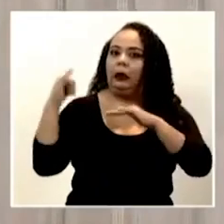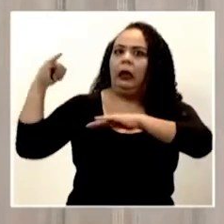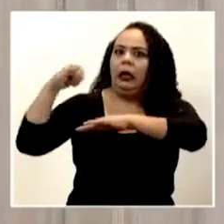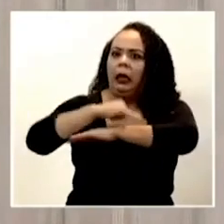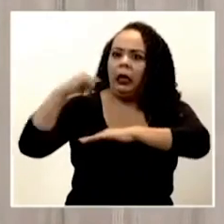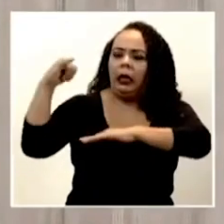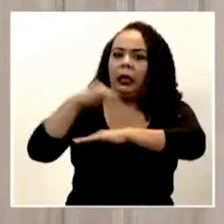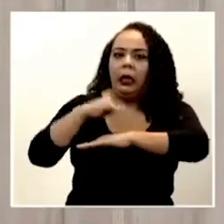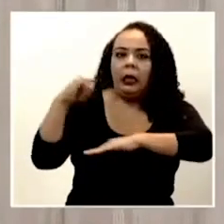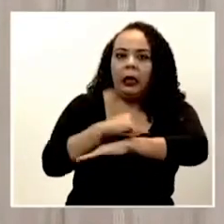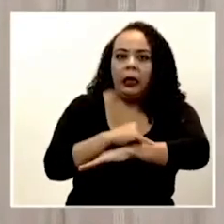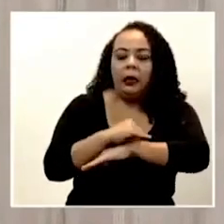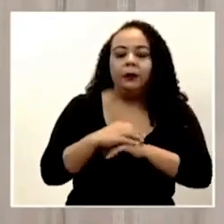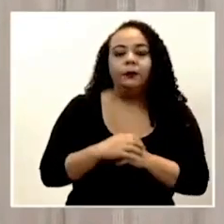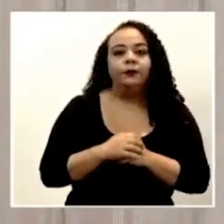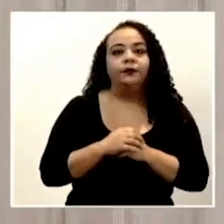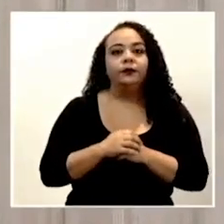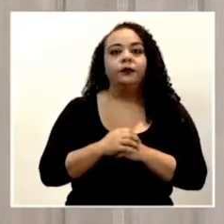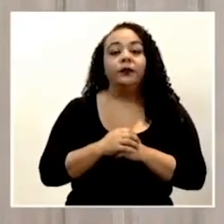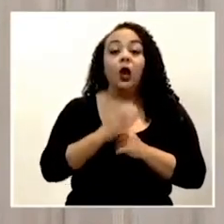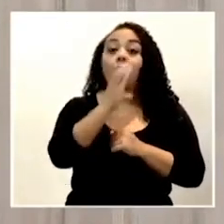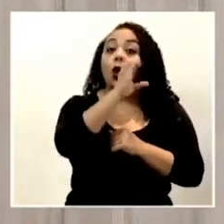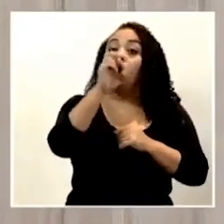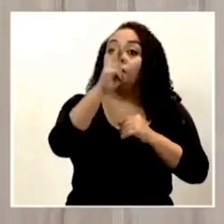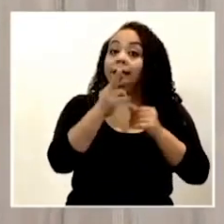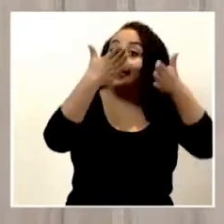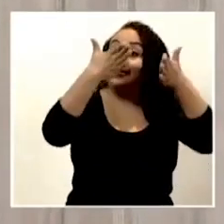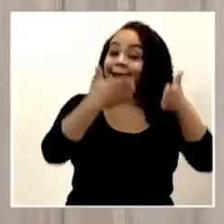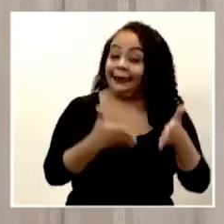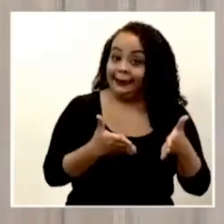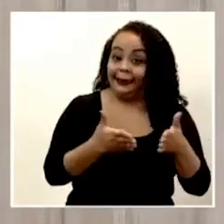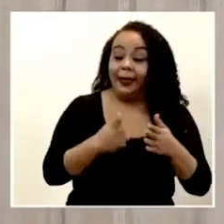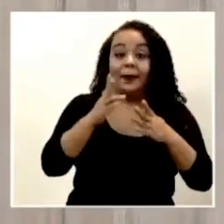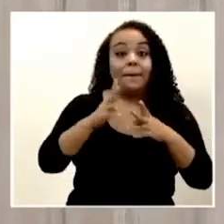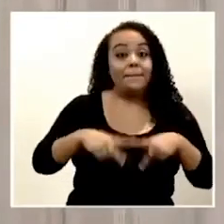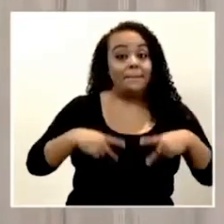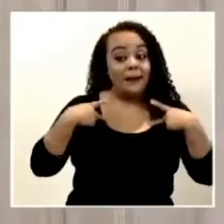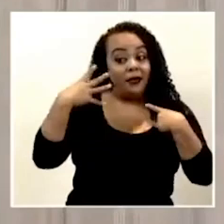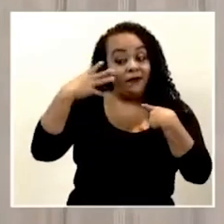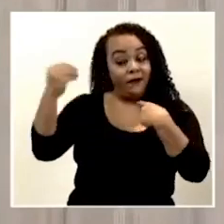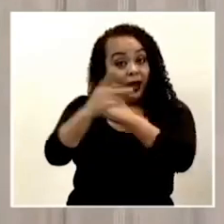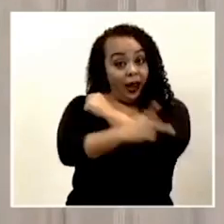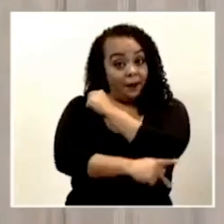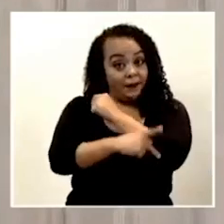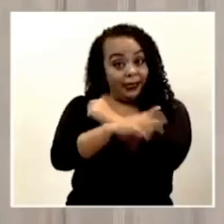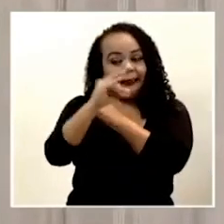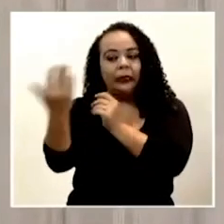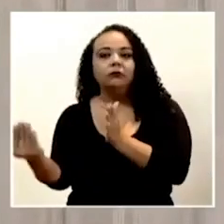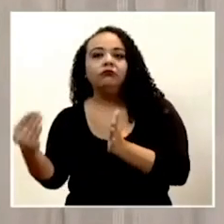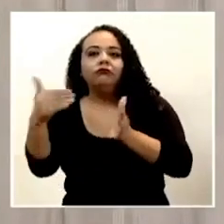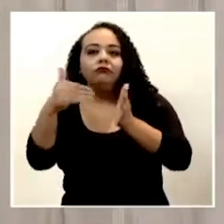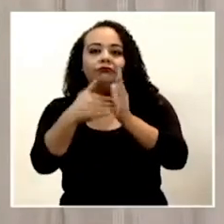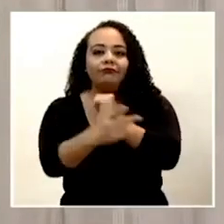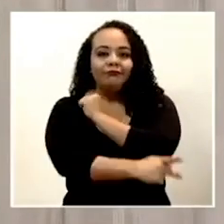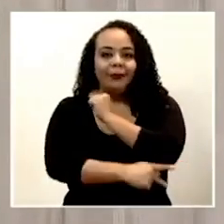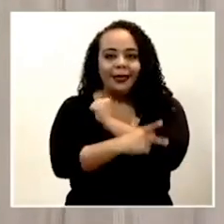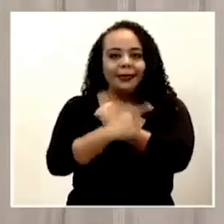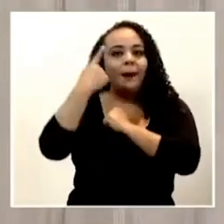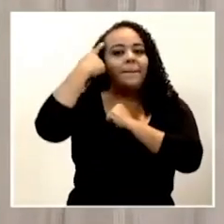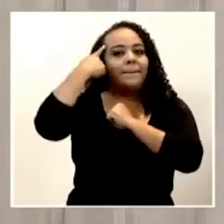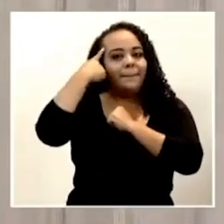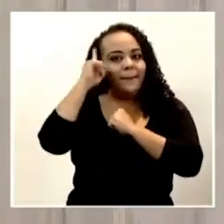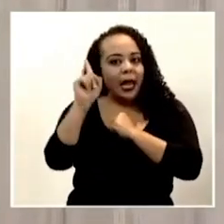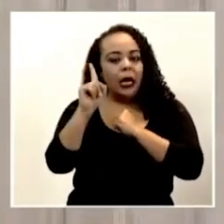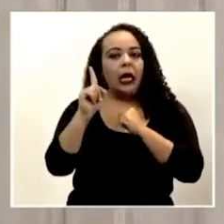de principalmente costarricenses que viven en el exterior, que están regresando al país para pasar la